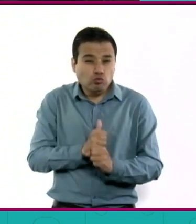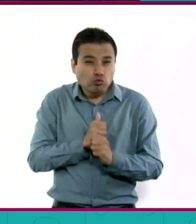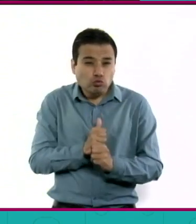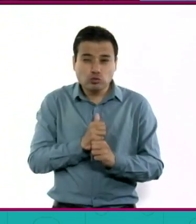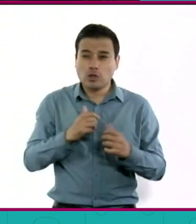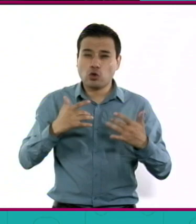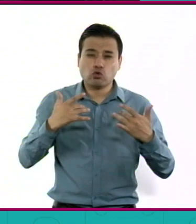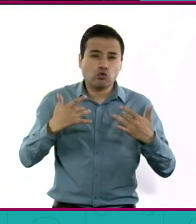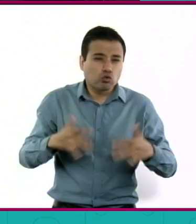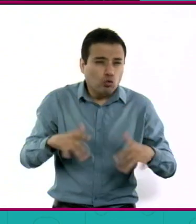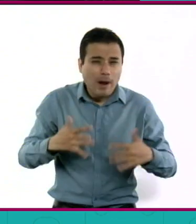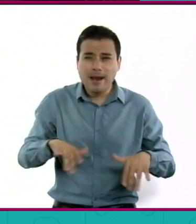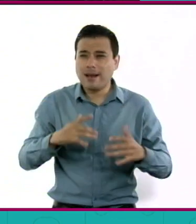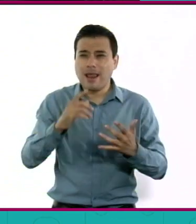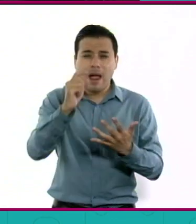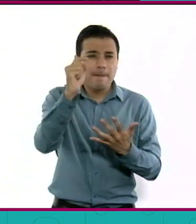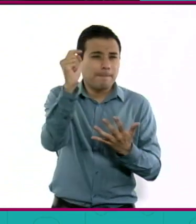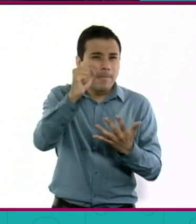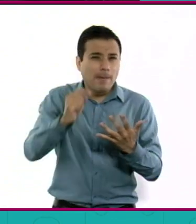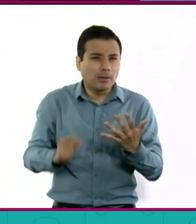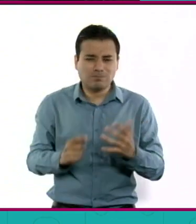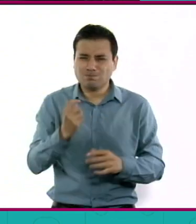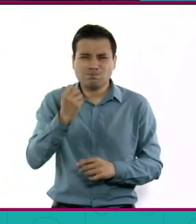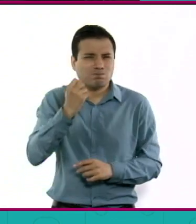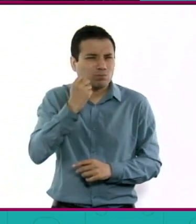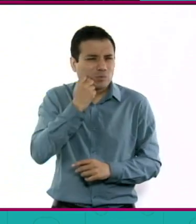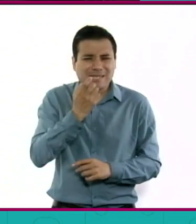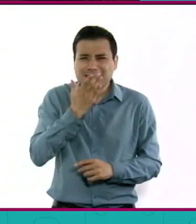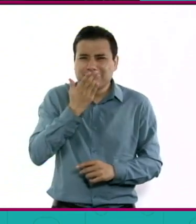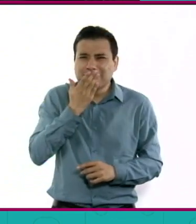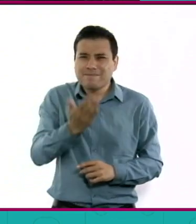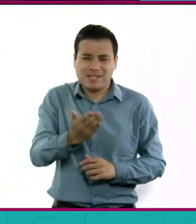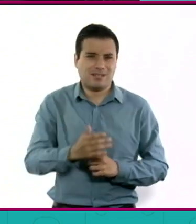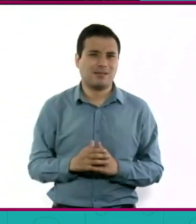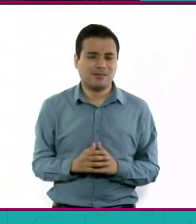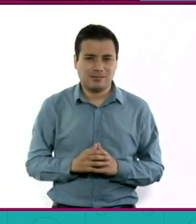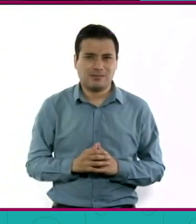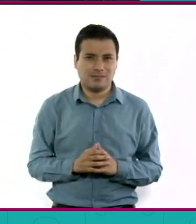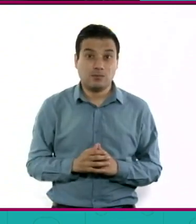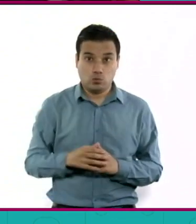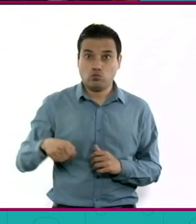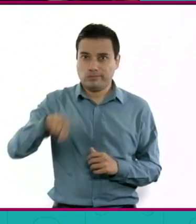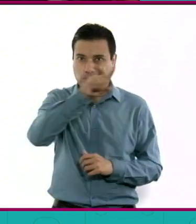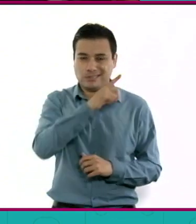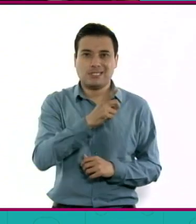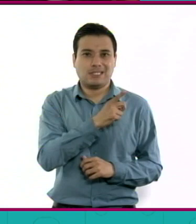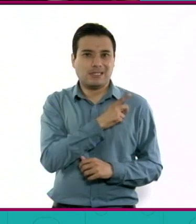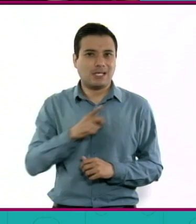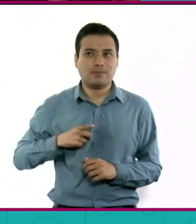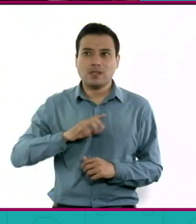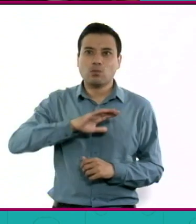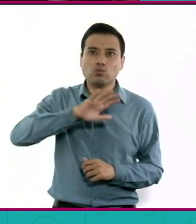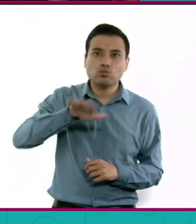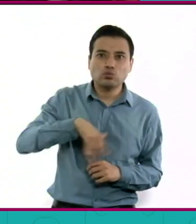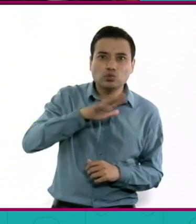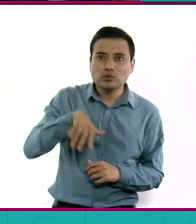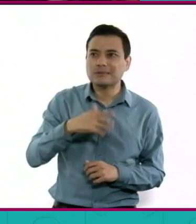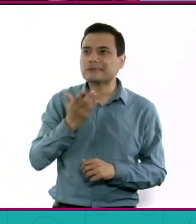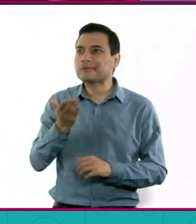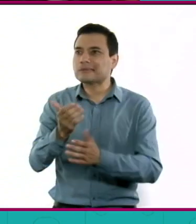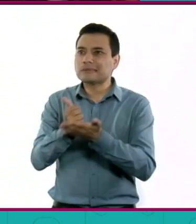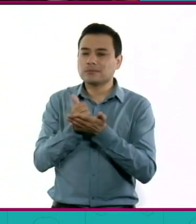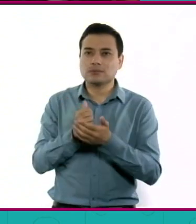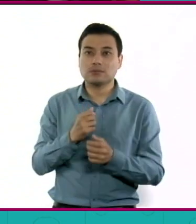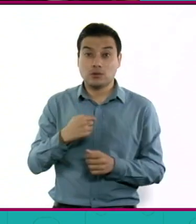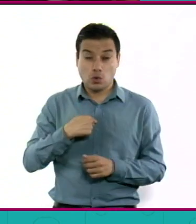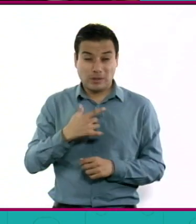válido y que cuando me duele algo emocional es muy importante que yo pida ayuda, hay que pedir ayuda, si